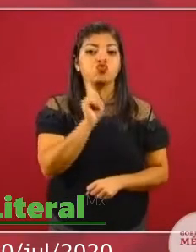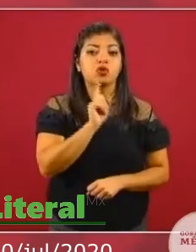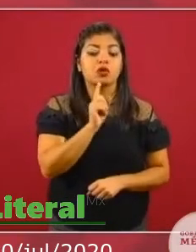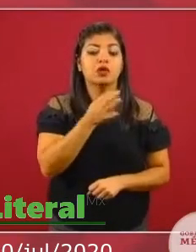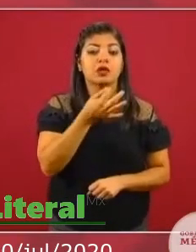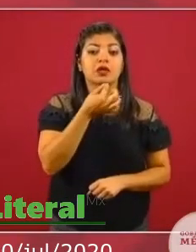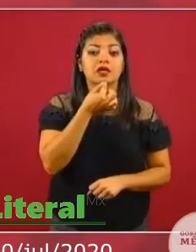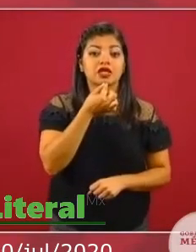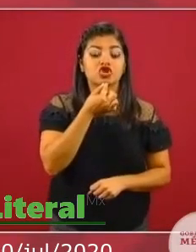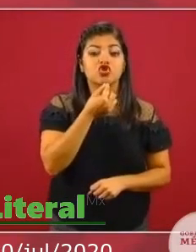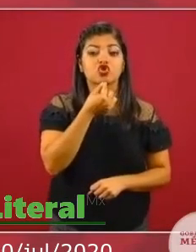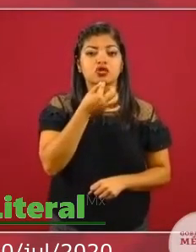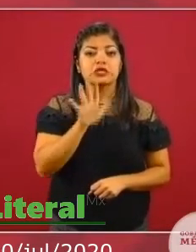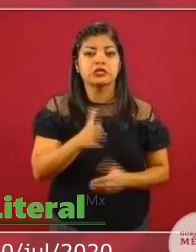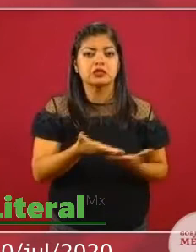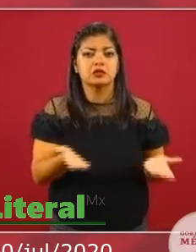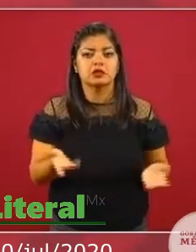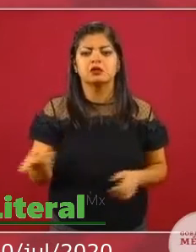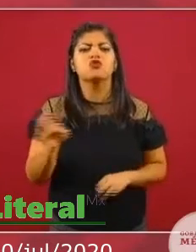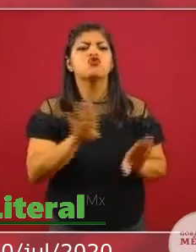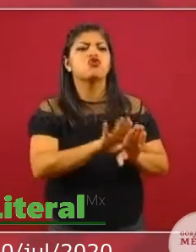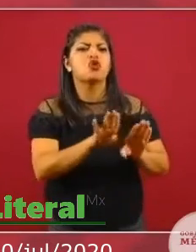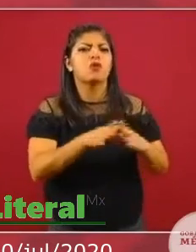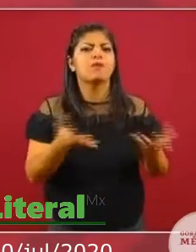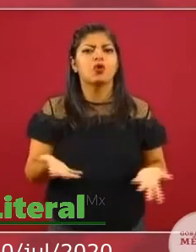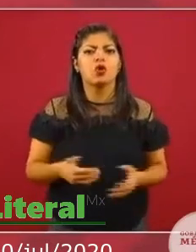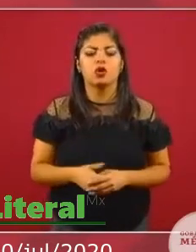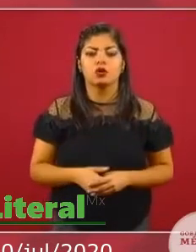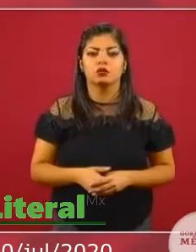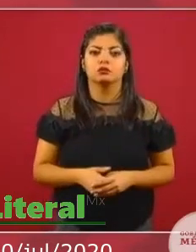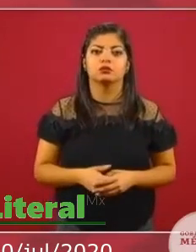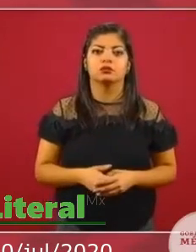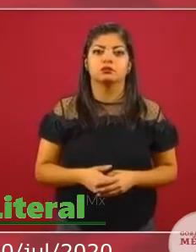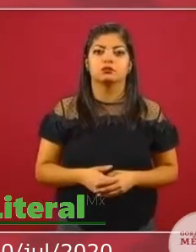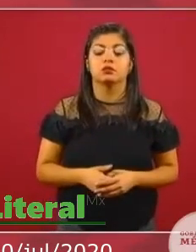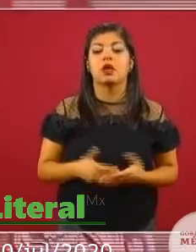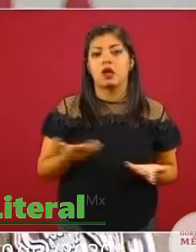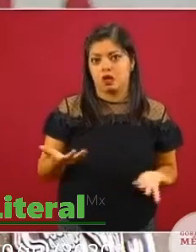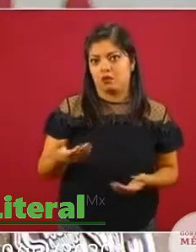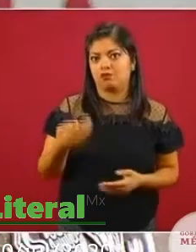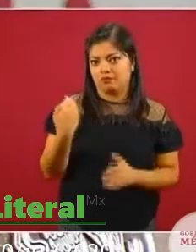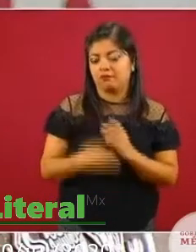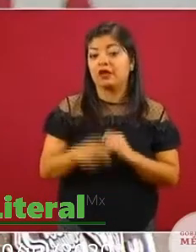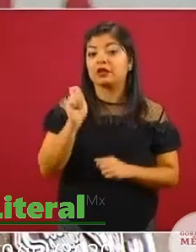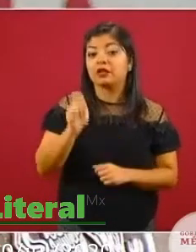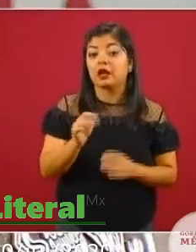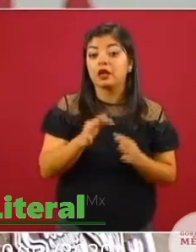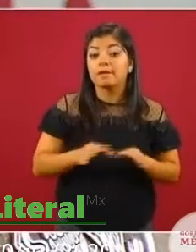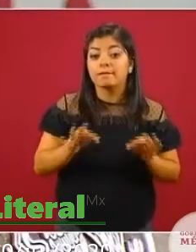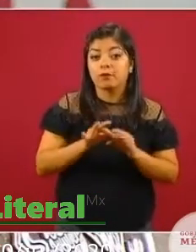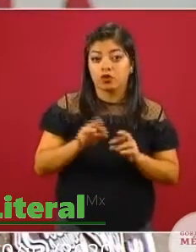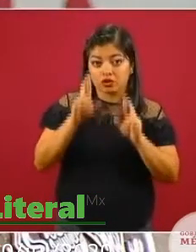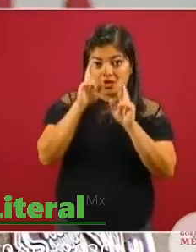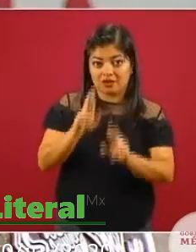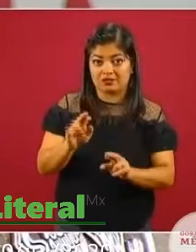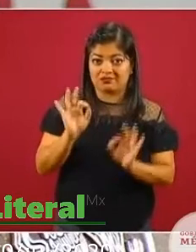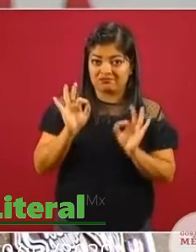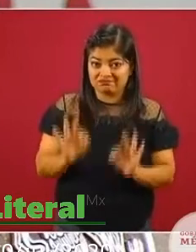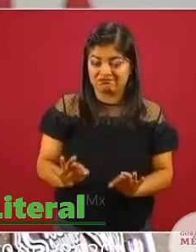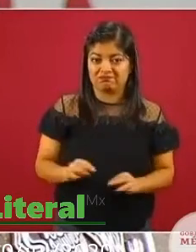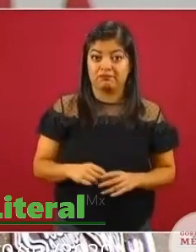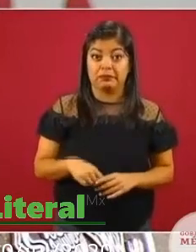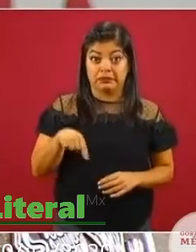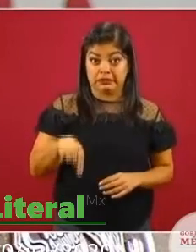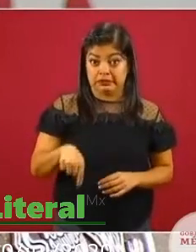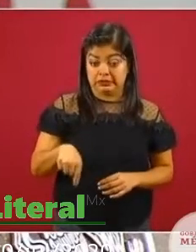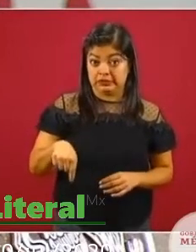niñas y a los niños, a la familia, procurando el bienestar. Es el gobierno